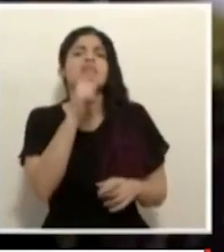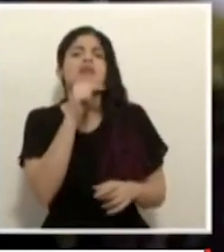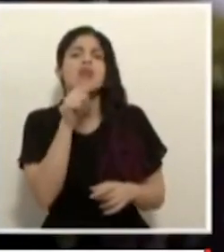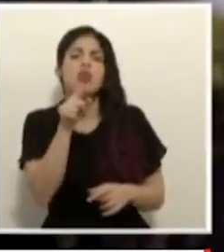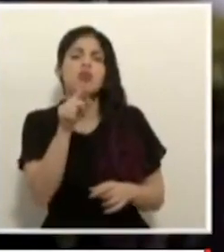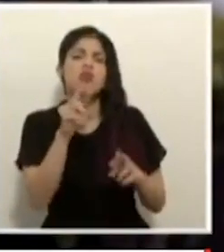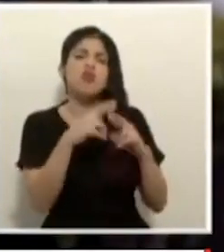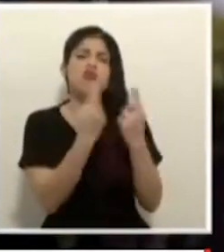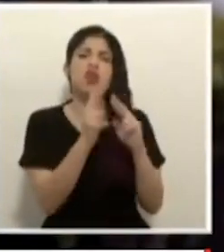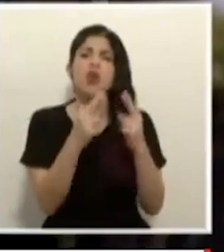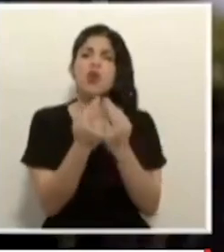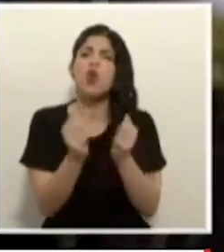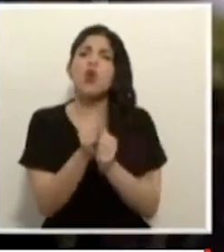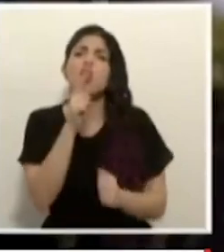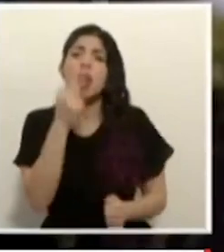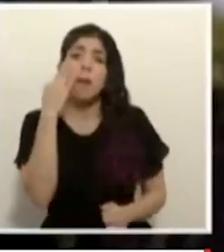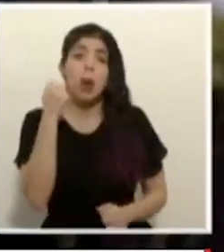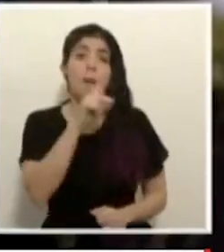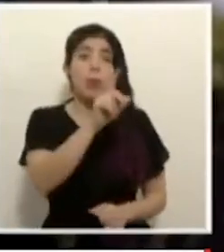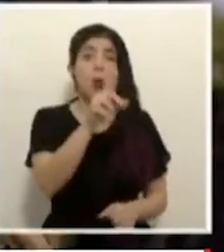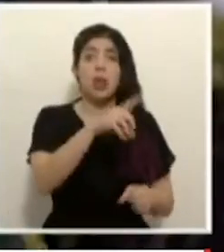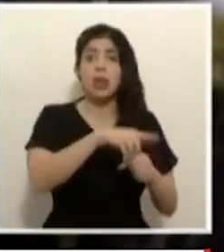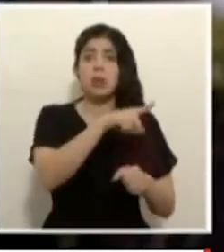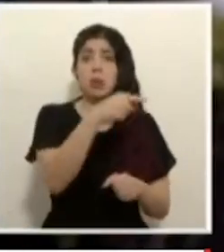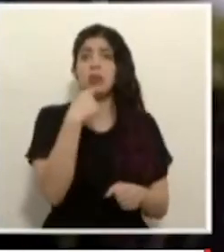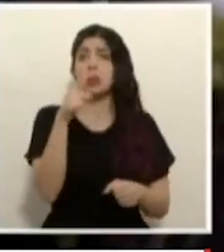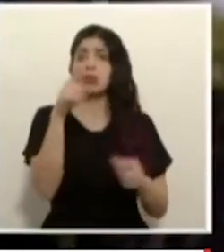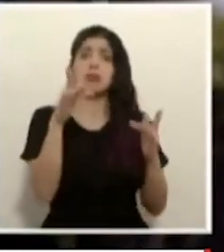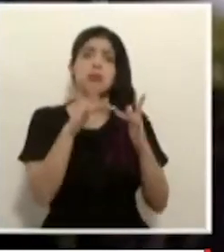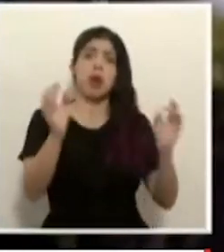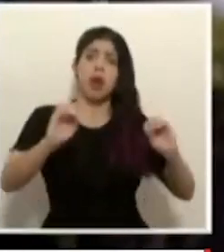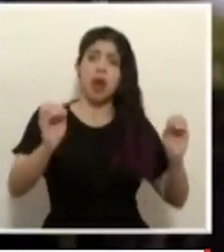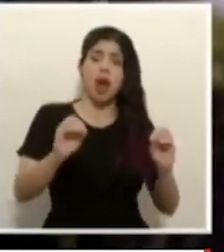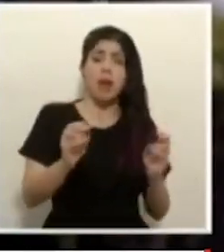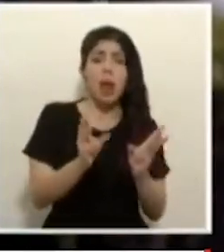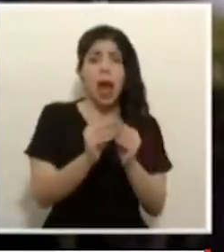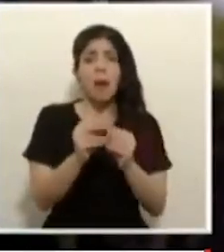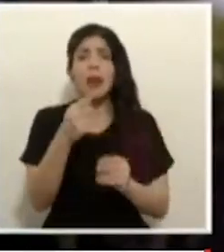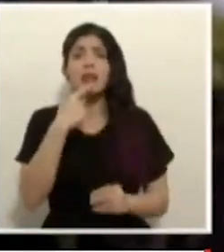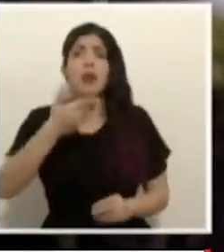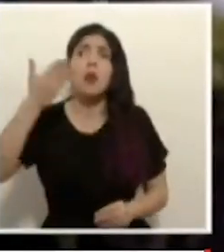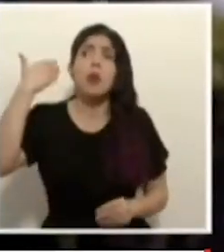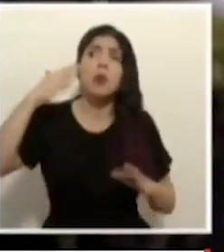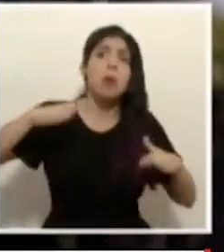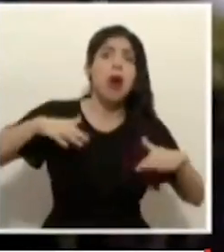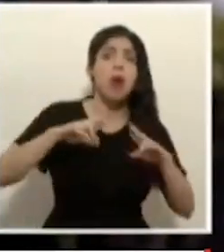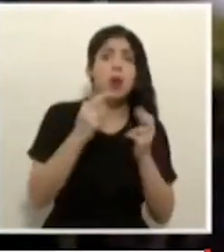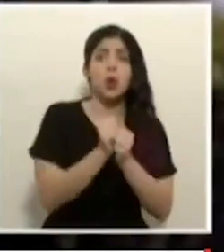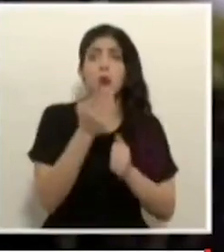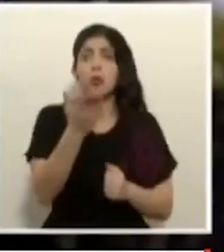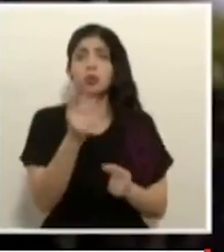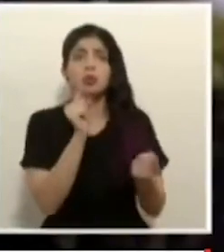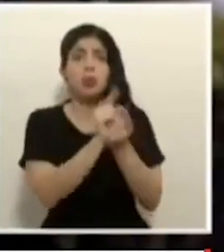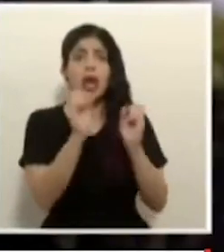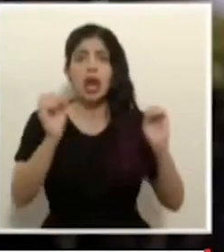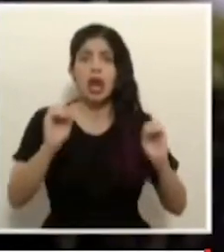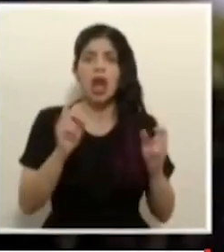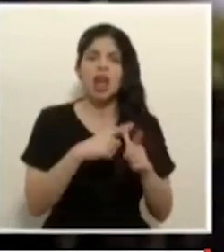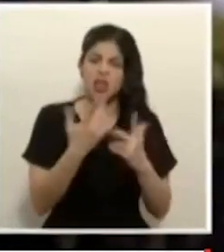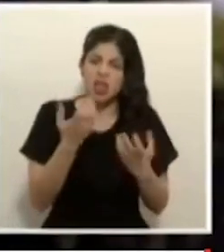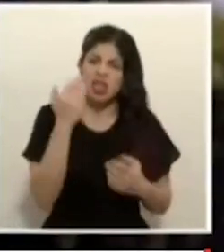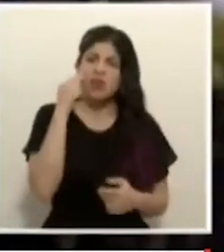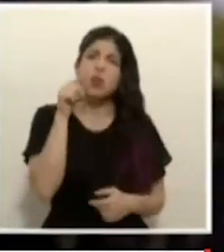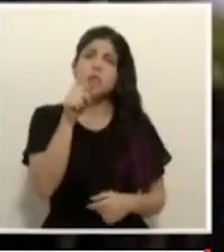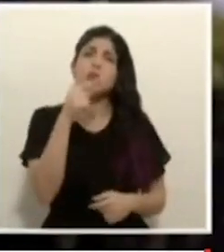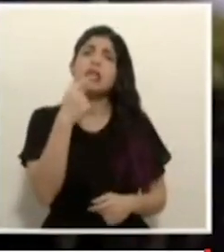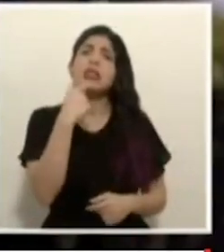específicamente usted porque cuando uno pregunta por diputados dicen que no han tenido contactos las cámaras dicen que ese día no hay reunión con usted no hay encuentro y queríamos saber entonces con